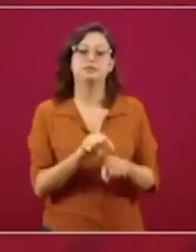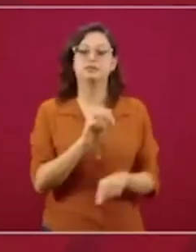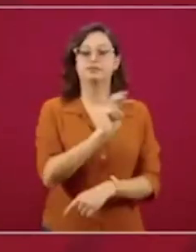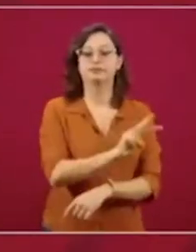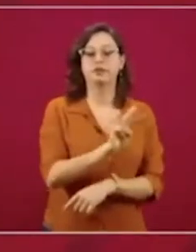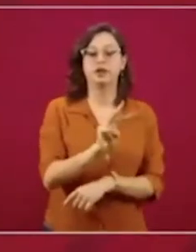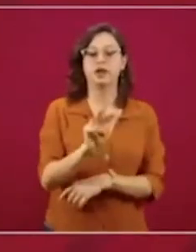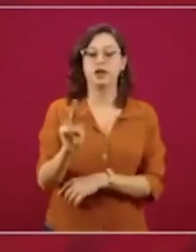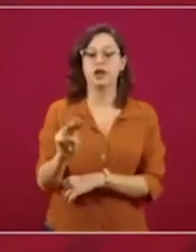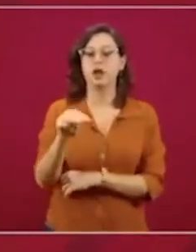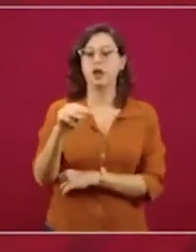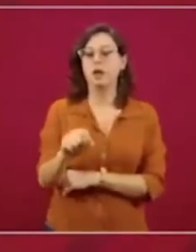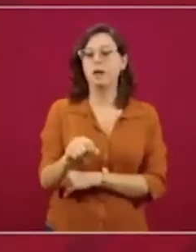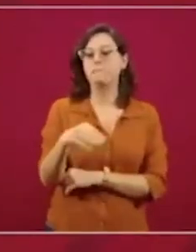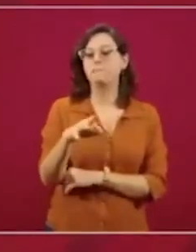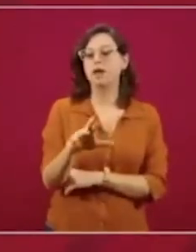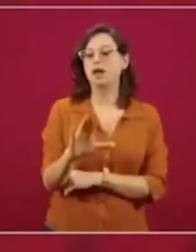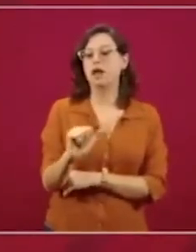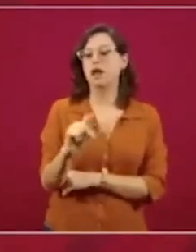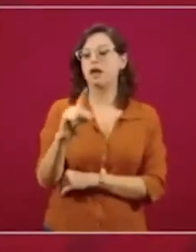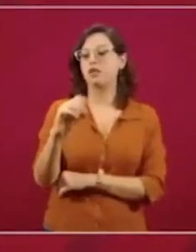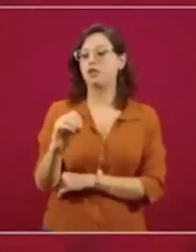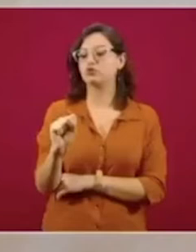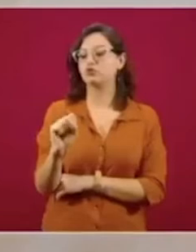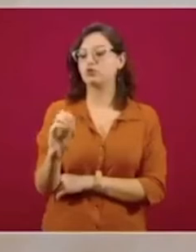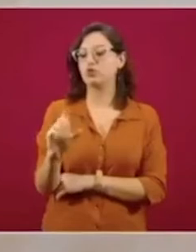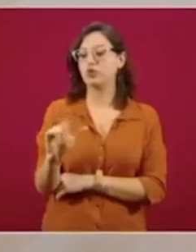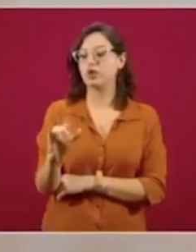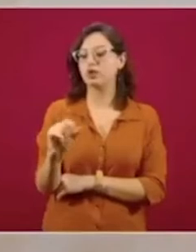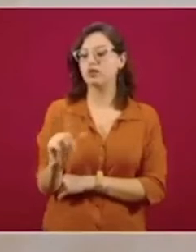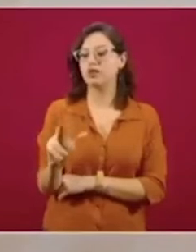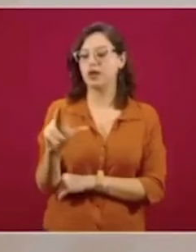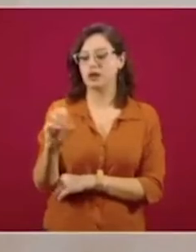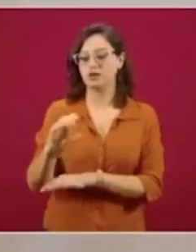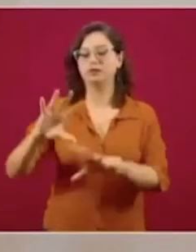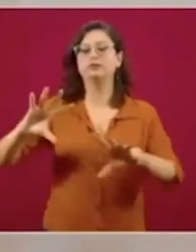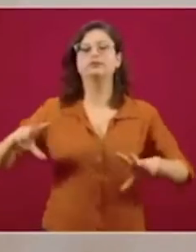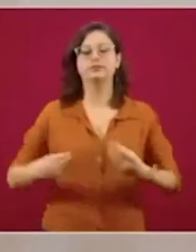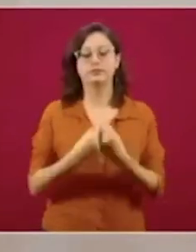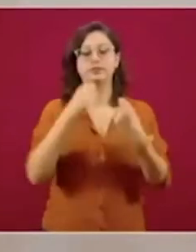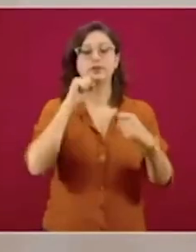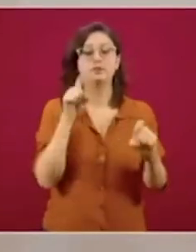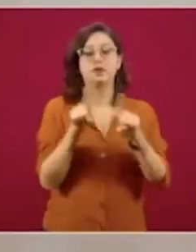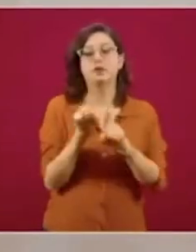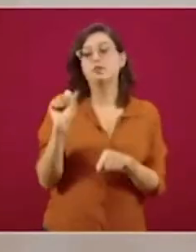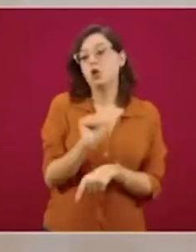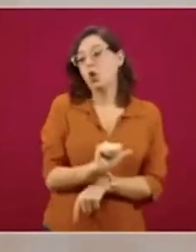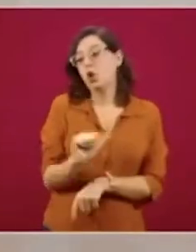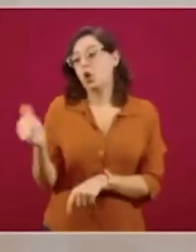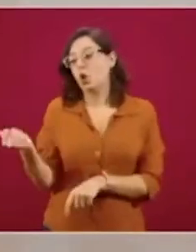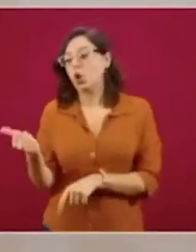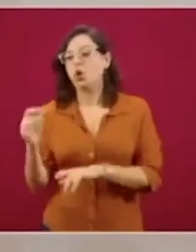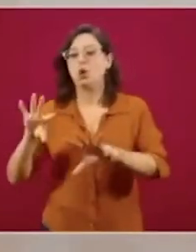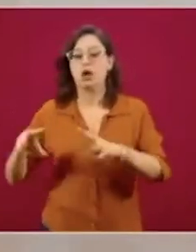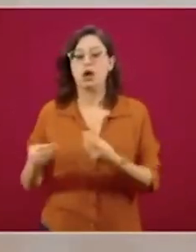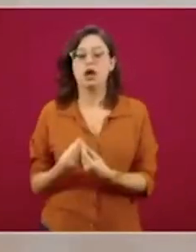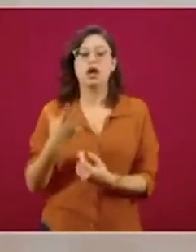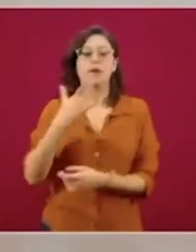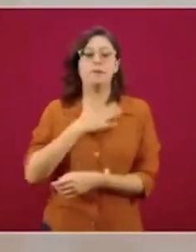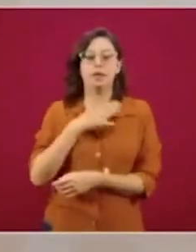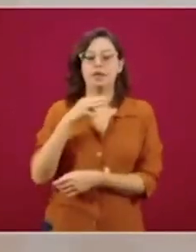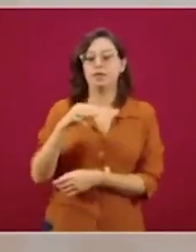y la vamos a tener en otro programa que vamos también a anunciar aquí, que es la plataforma MiPymex MX,